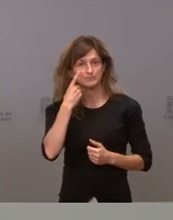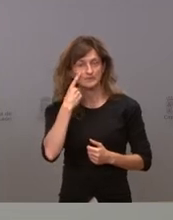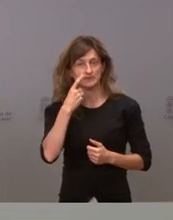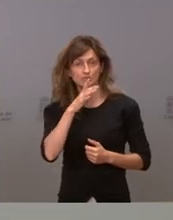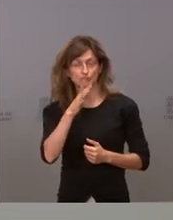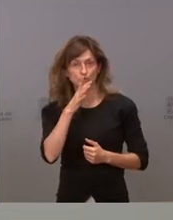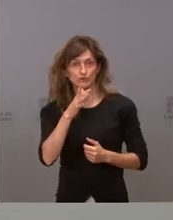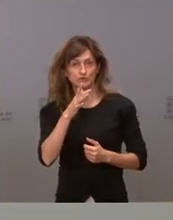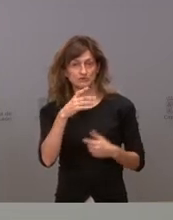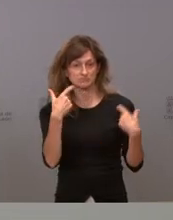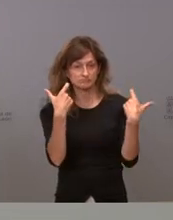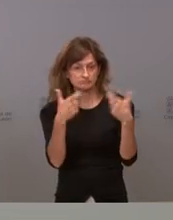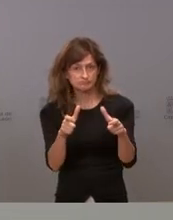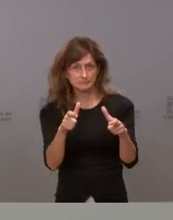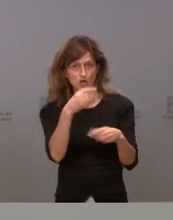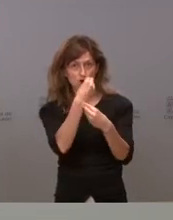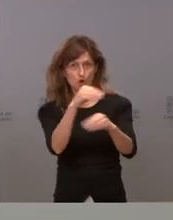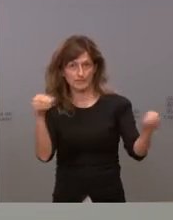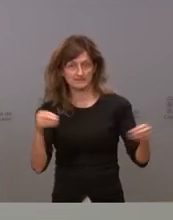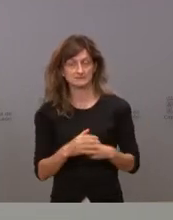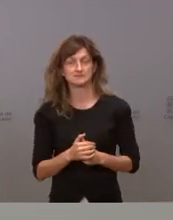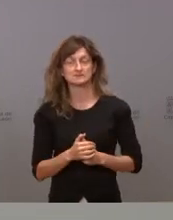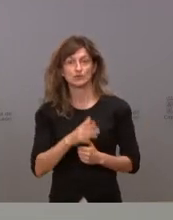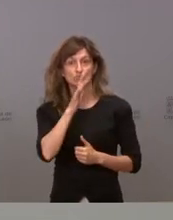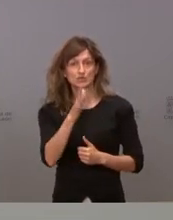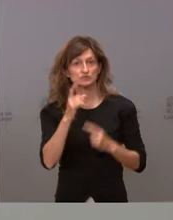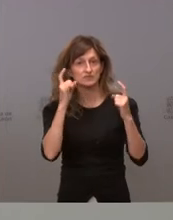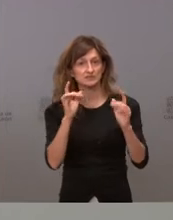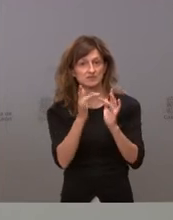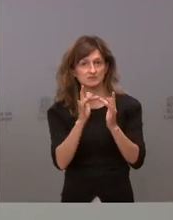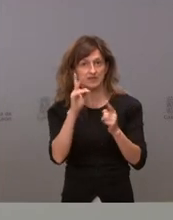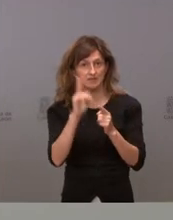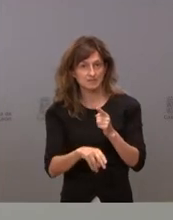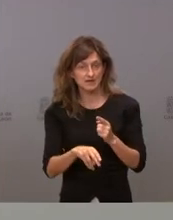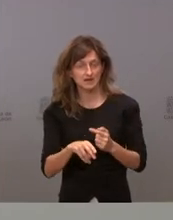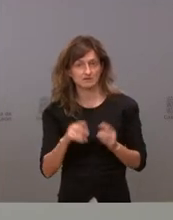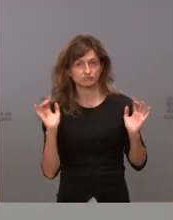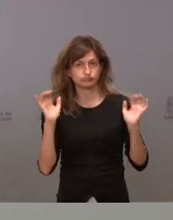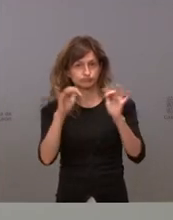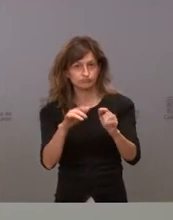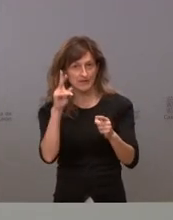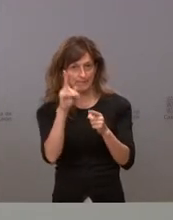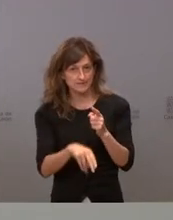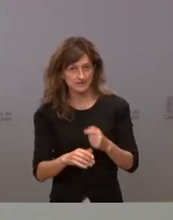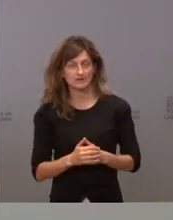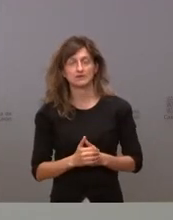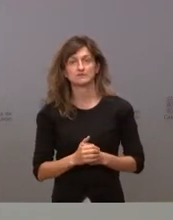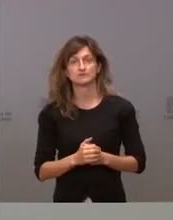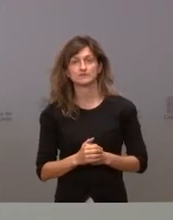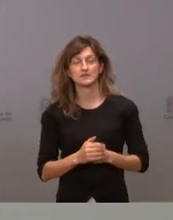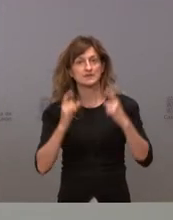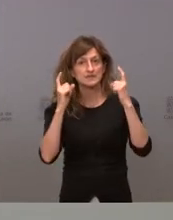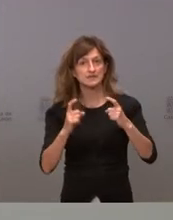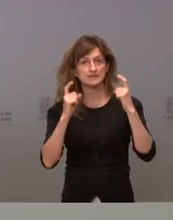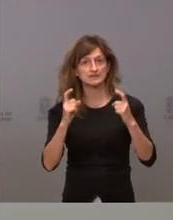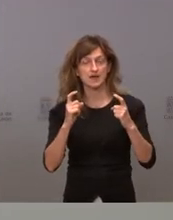nuestra población más joven por tanto evitar concentraciones multitudinarias hacer que se cumpla